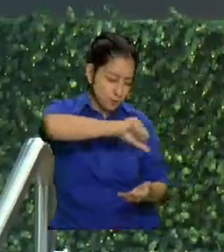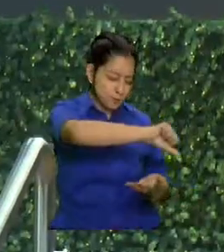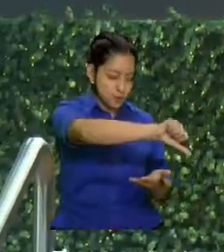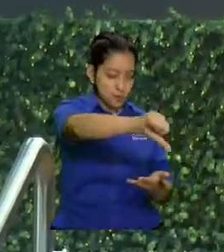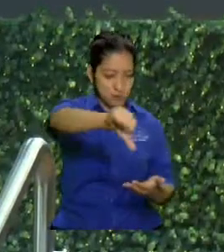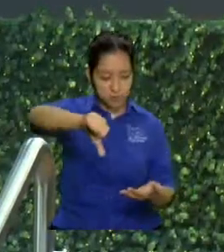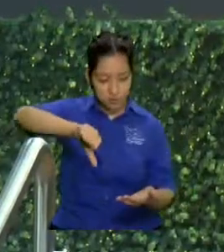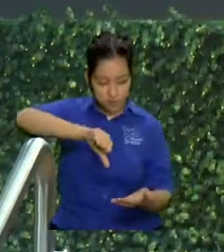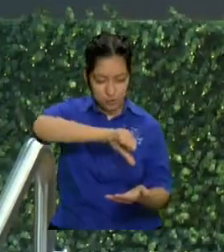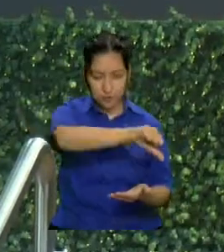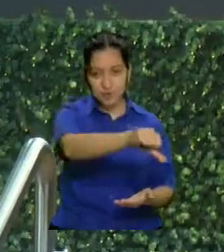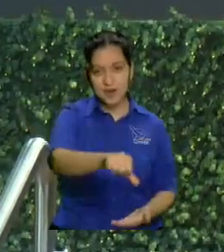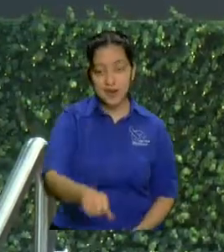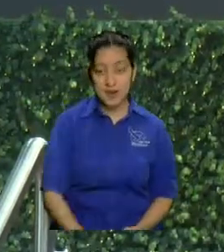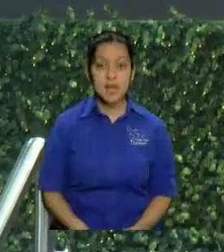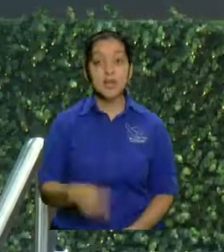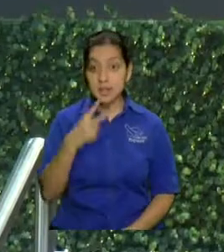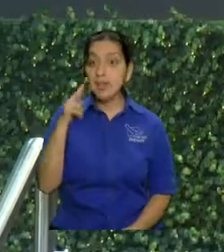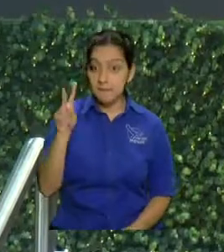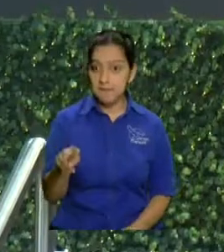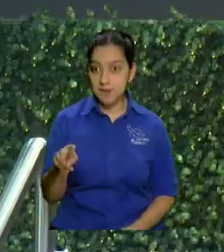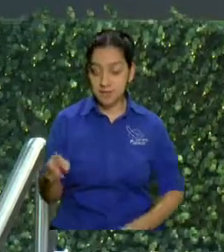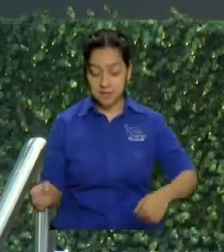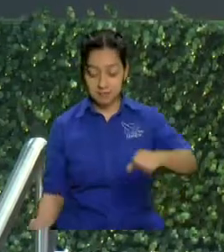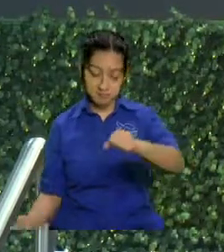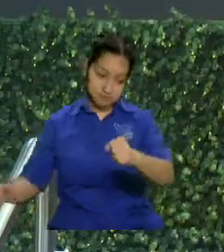con aceite y de veras el cuate